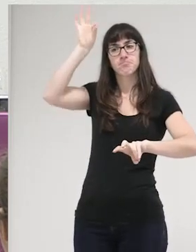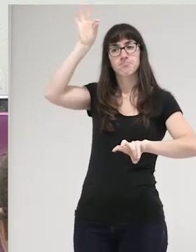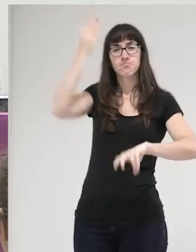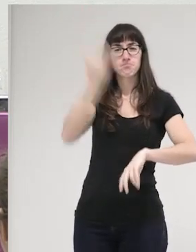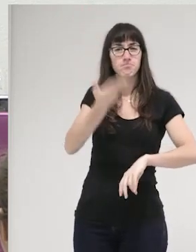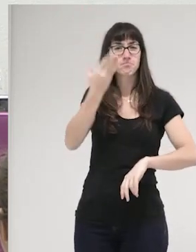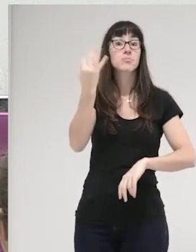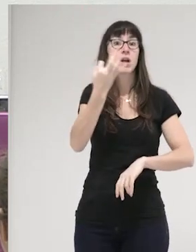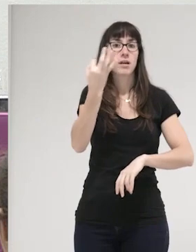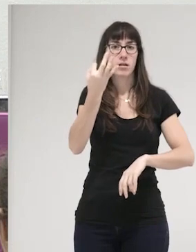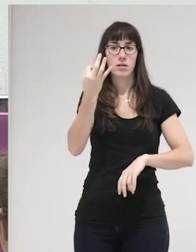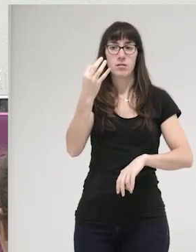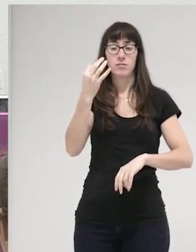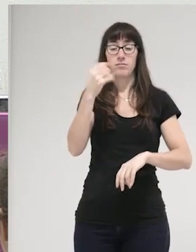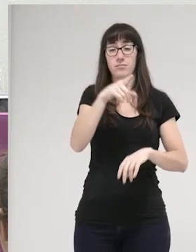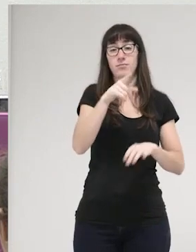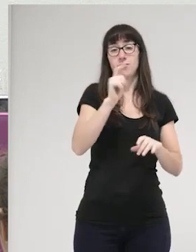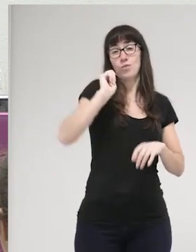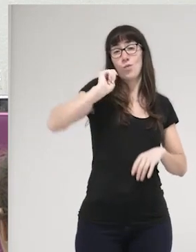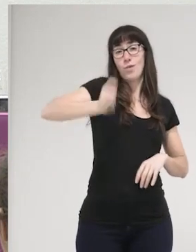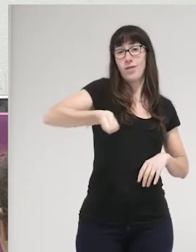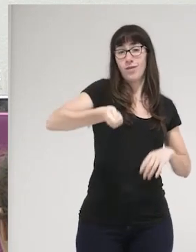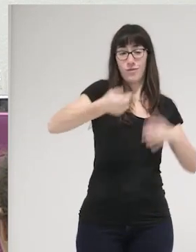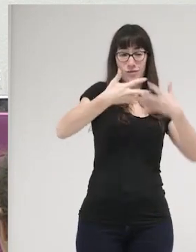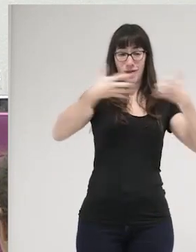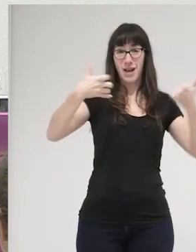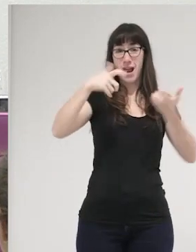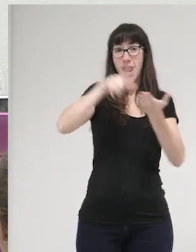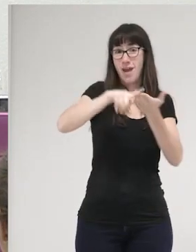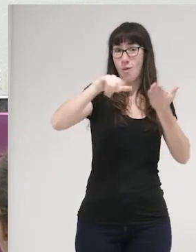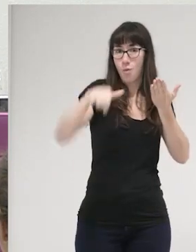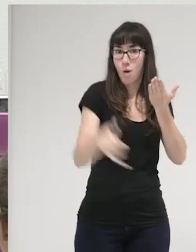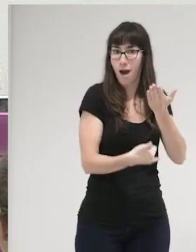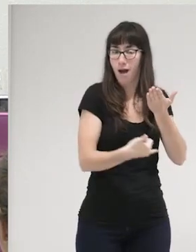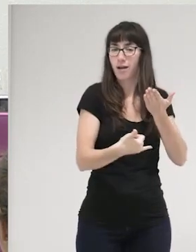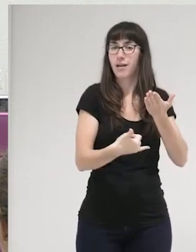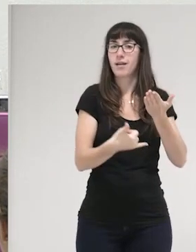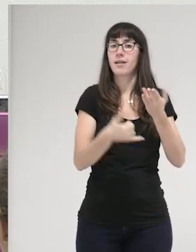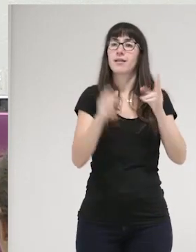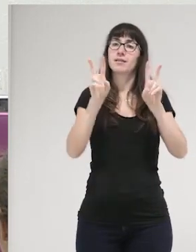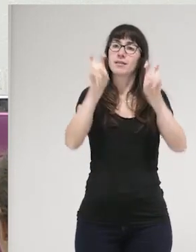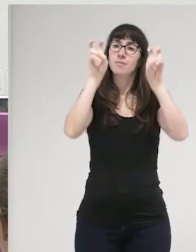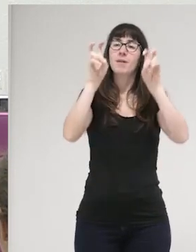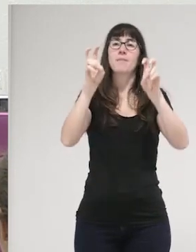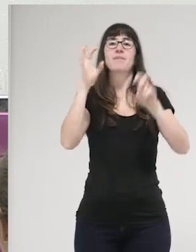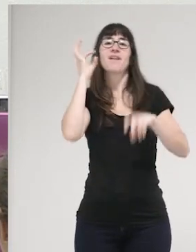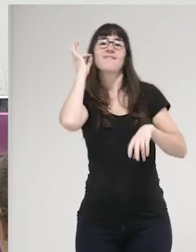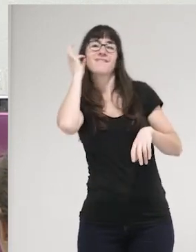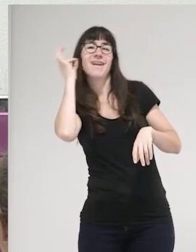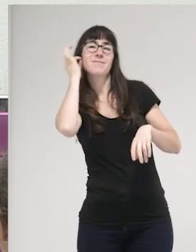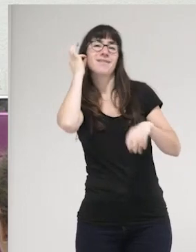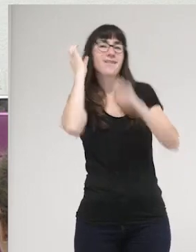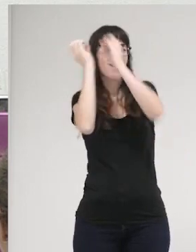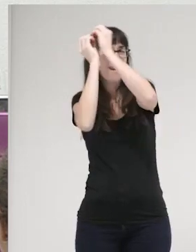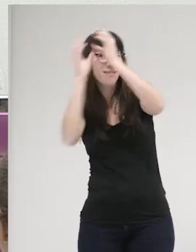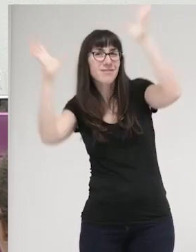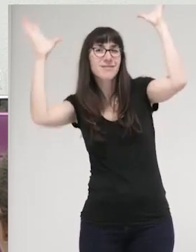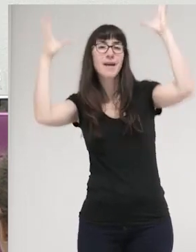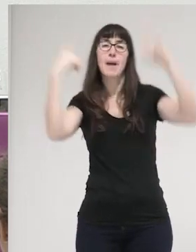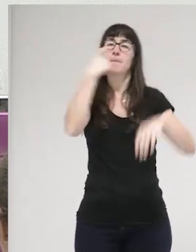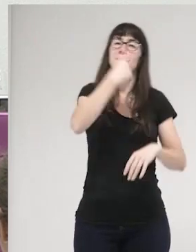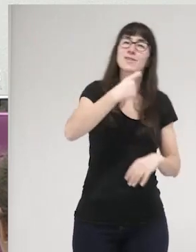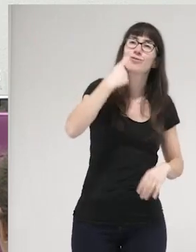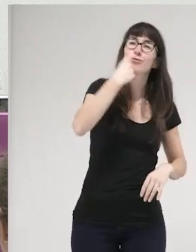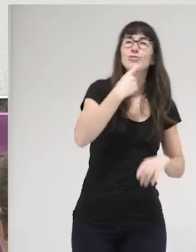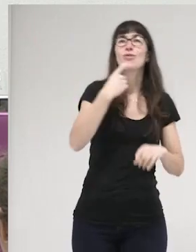cómo el lenguaje jurisprudencial crea y refuerza los mitos prescriptivos de la feminidad que concibe a las mujeres como